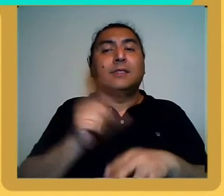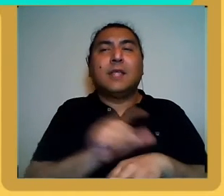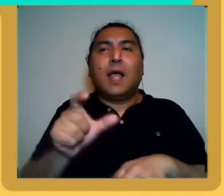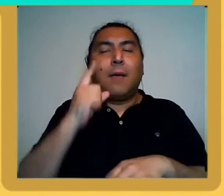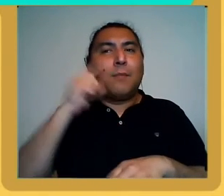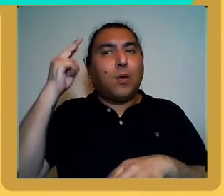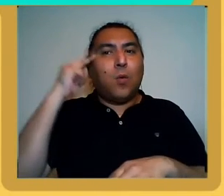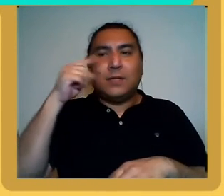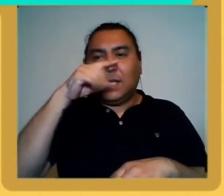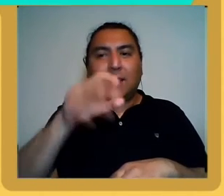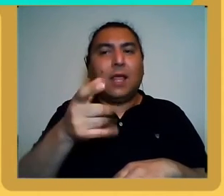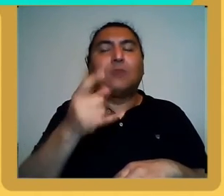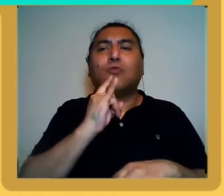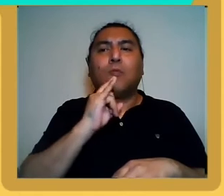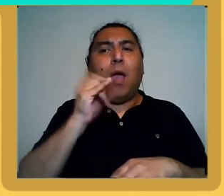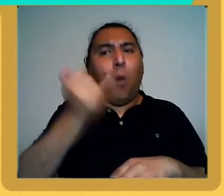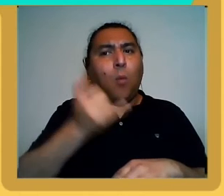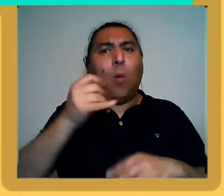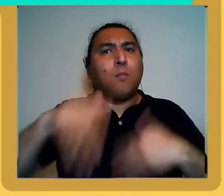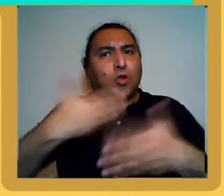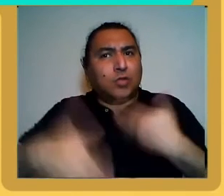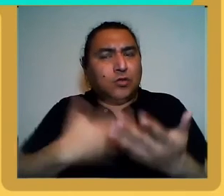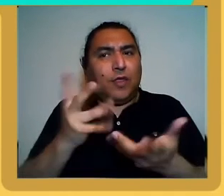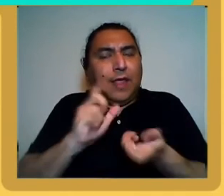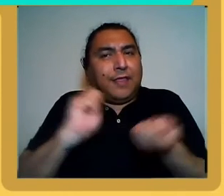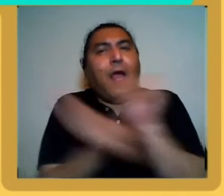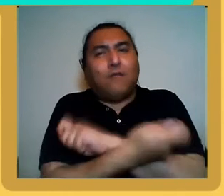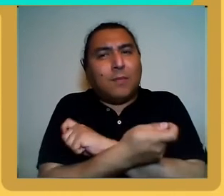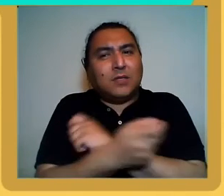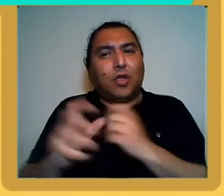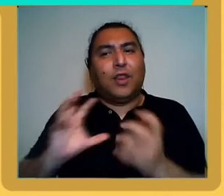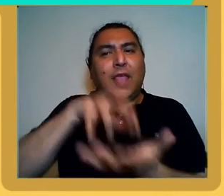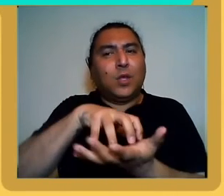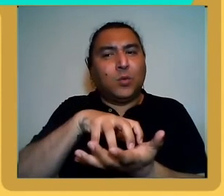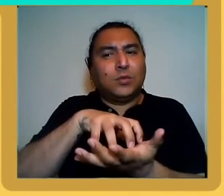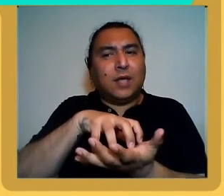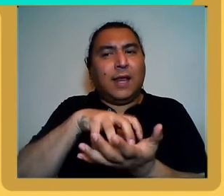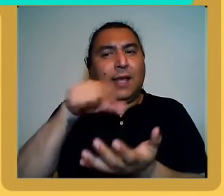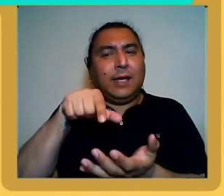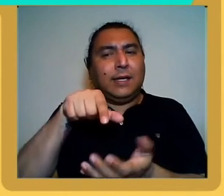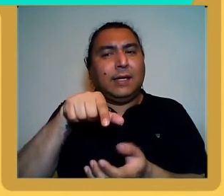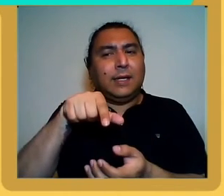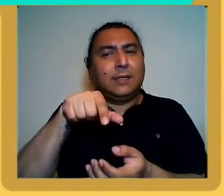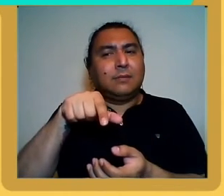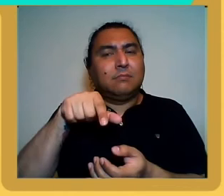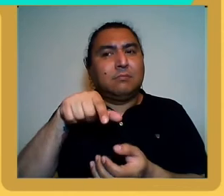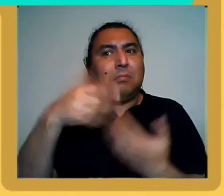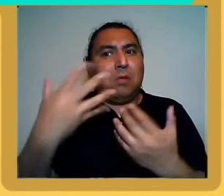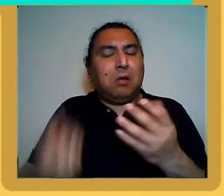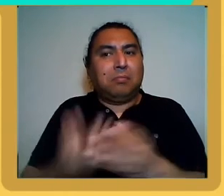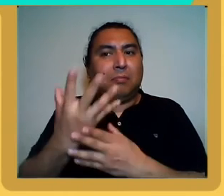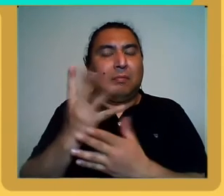tuvo un proceso de transformación industrial, y apareció la posibilidad de construir la planta Mísquida y el Lunes,